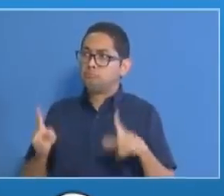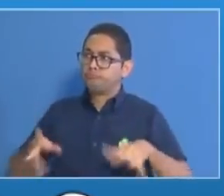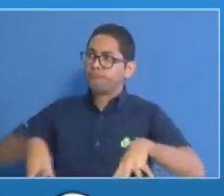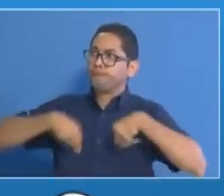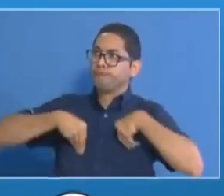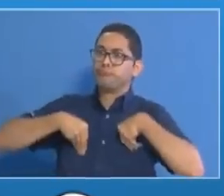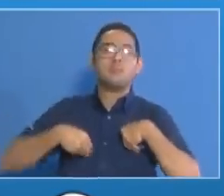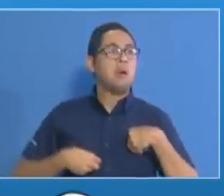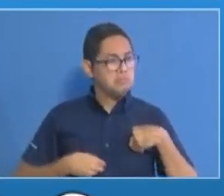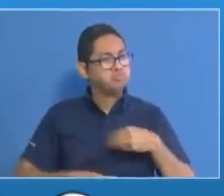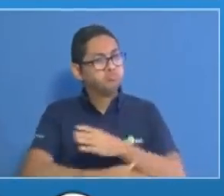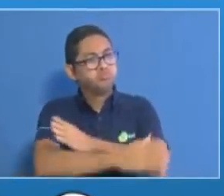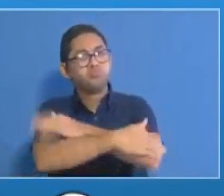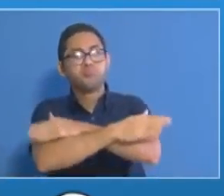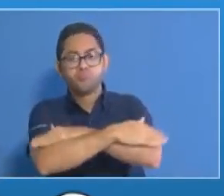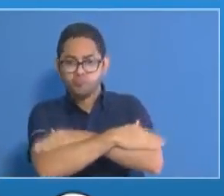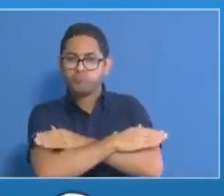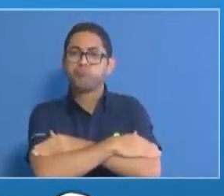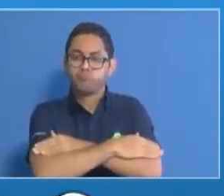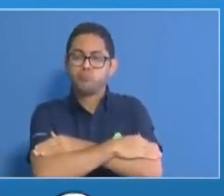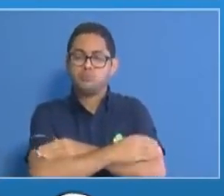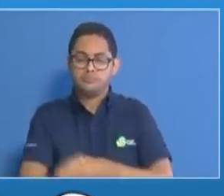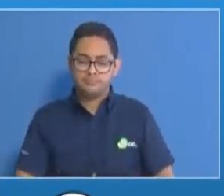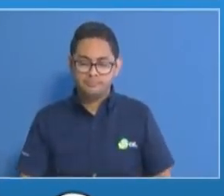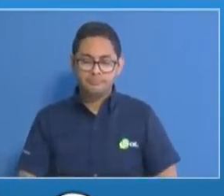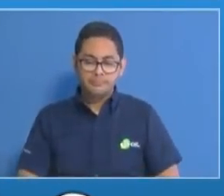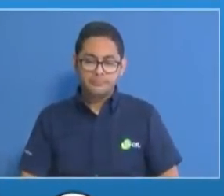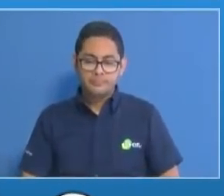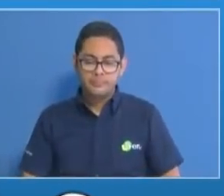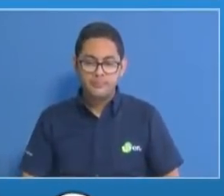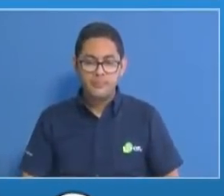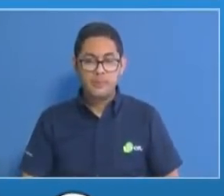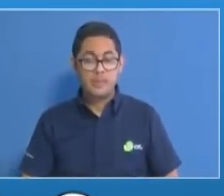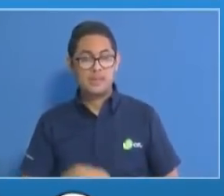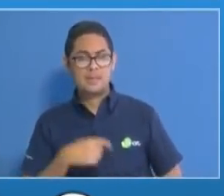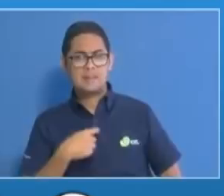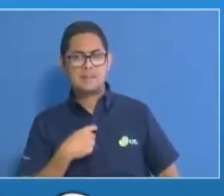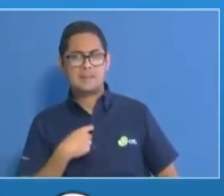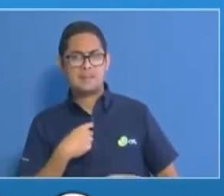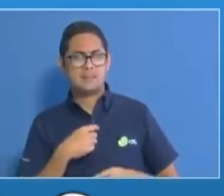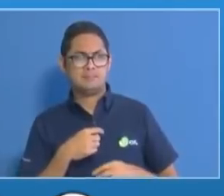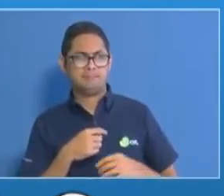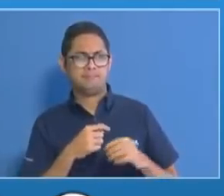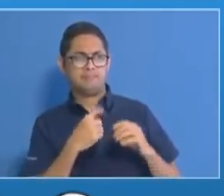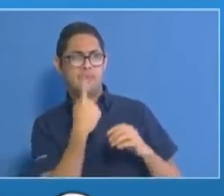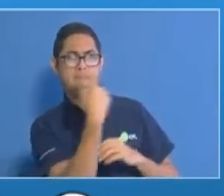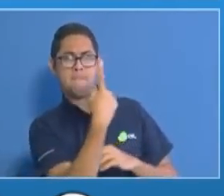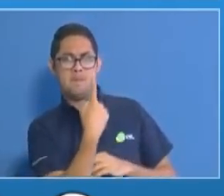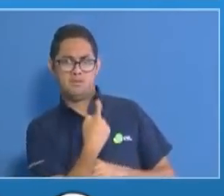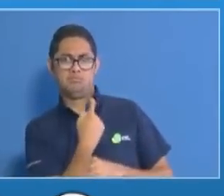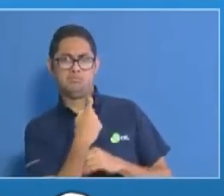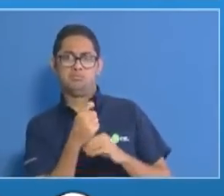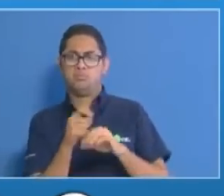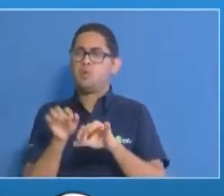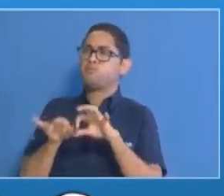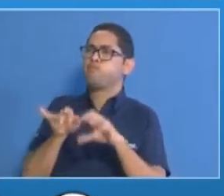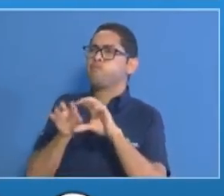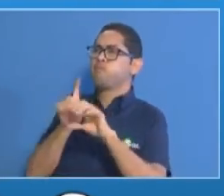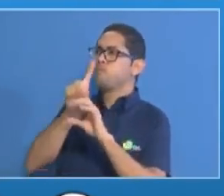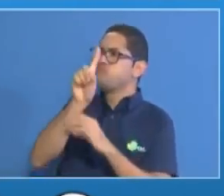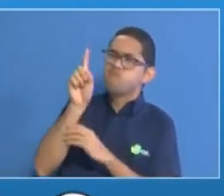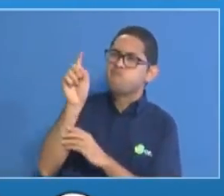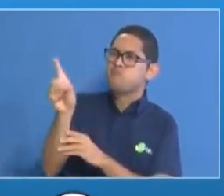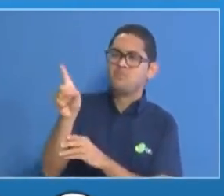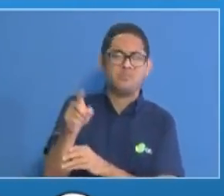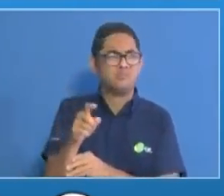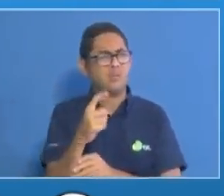Felicitaciones. Una de las preguntas que nos ha llegado a nuestra página web es lo referente a